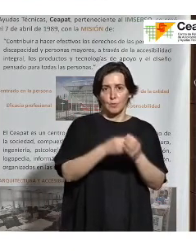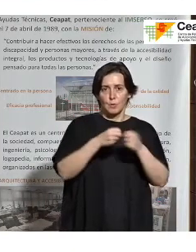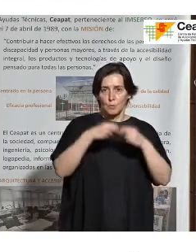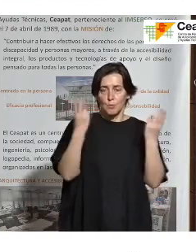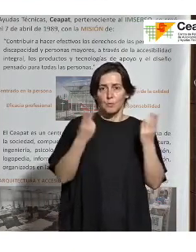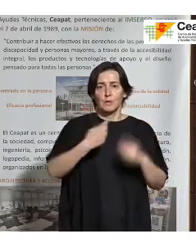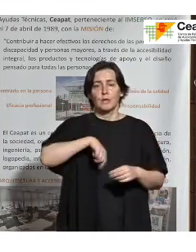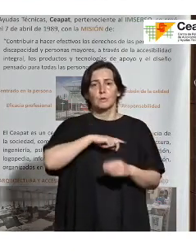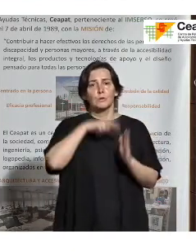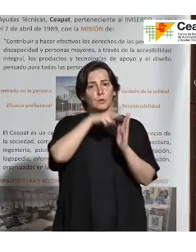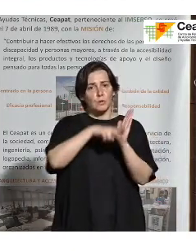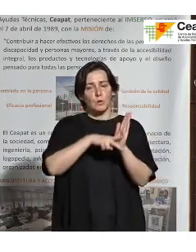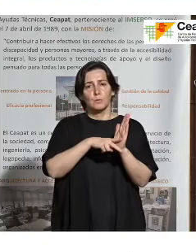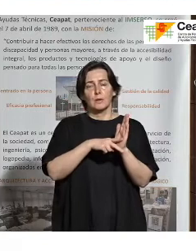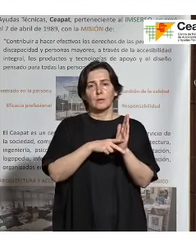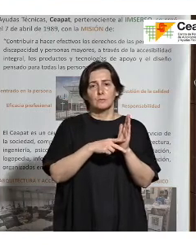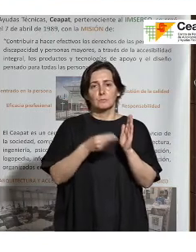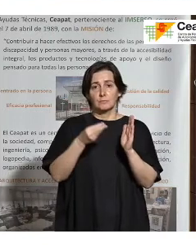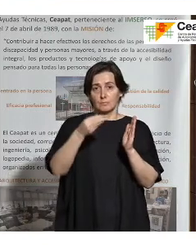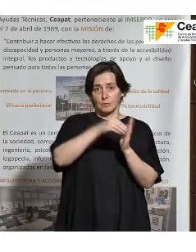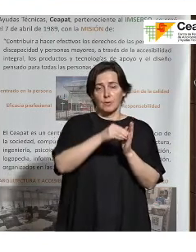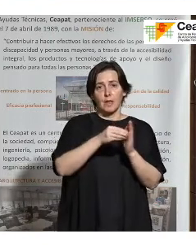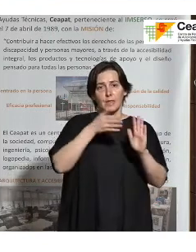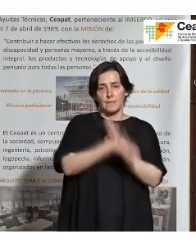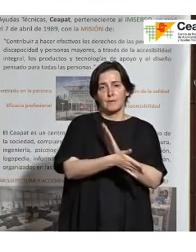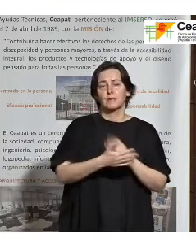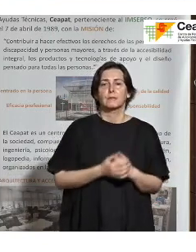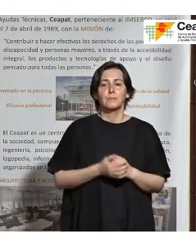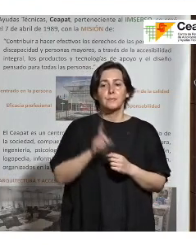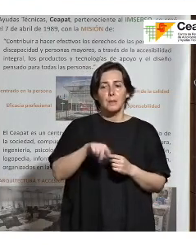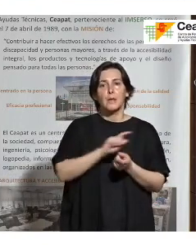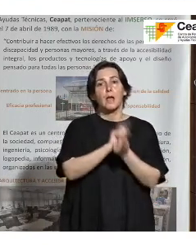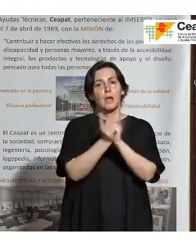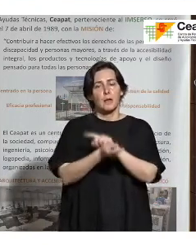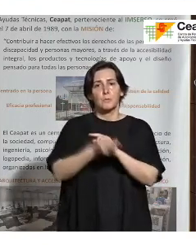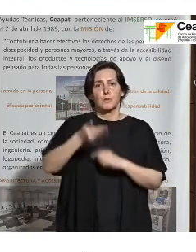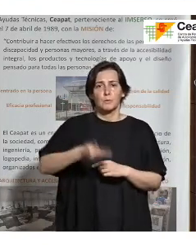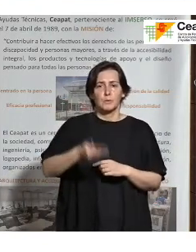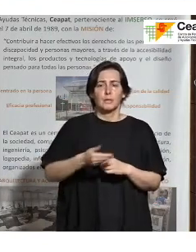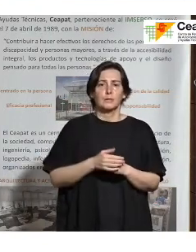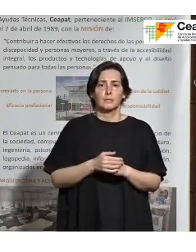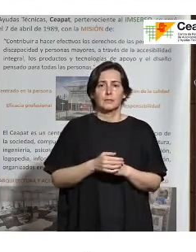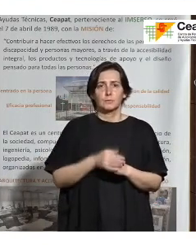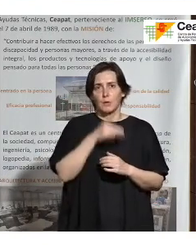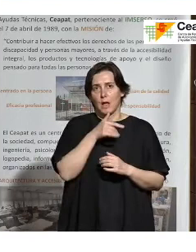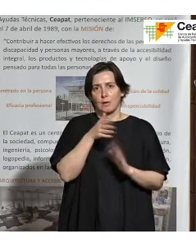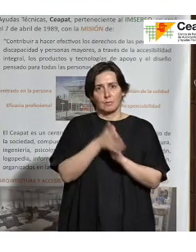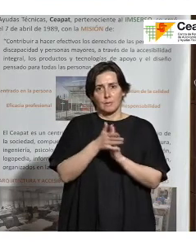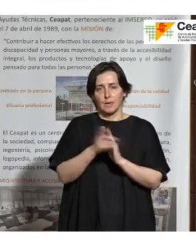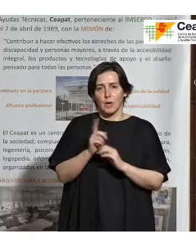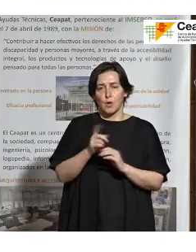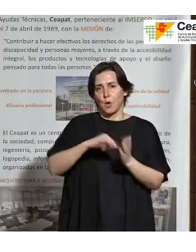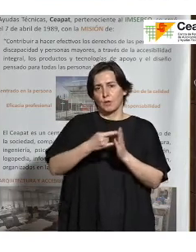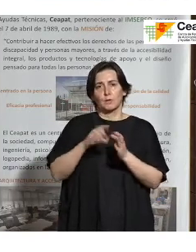recogido también toda esta definición. Y luego, bueno, ha habido cambios bastante importantes en los que yo no voy a entrar de toda la parte